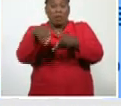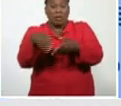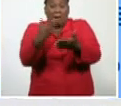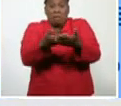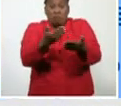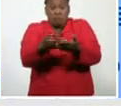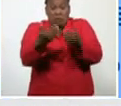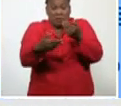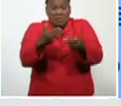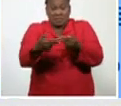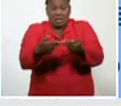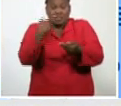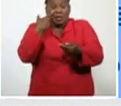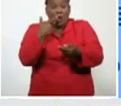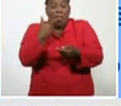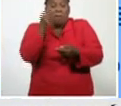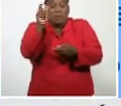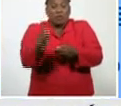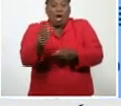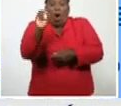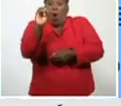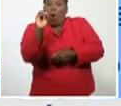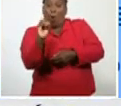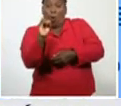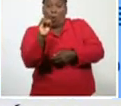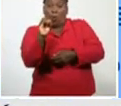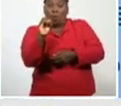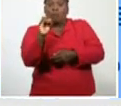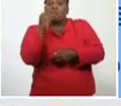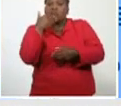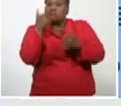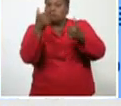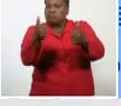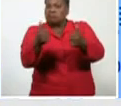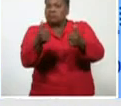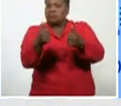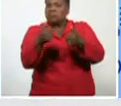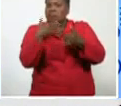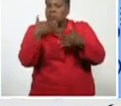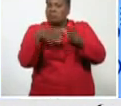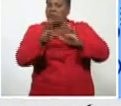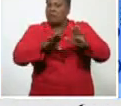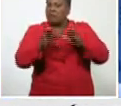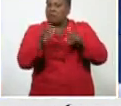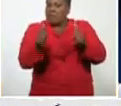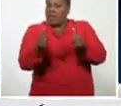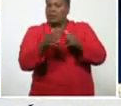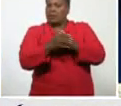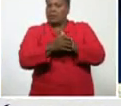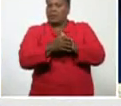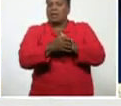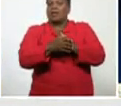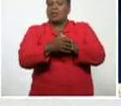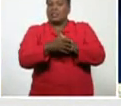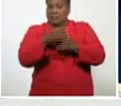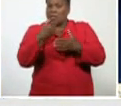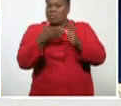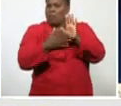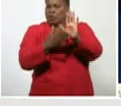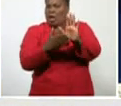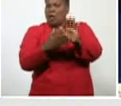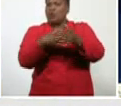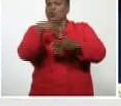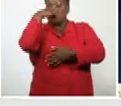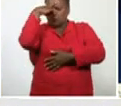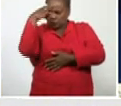que los del grupo O, eran más resistentes, a la enfermedad, ¿se ha demostrado esto? Bueno, sí, se ha, se